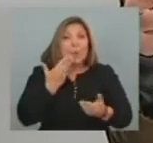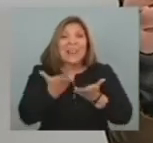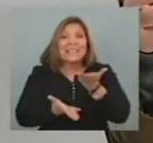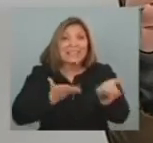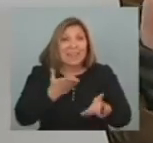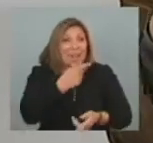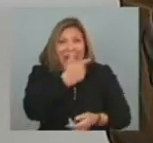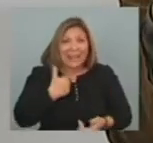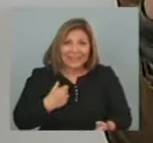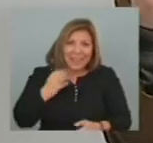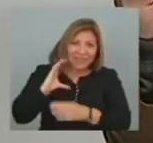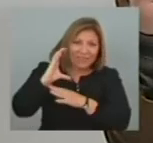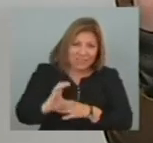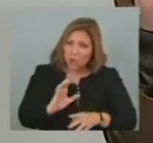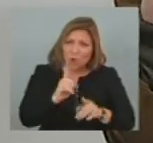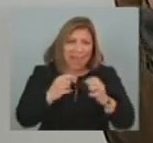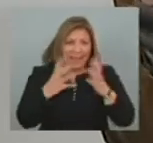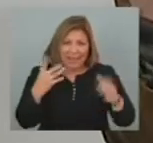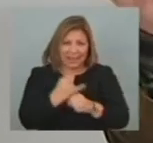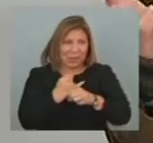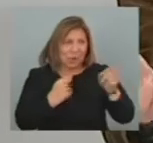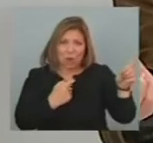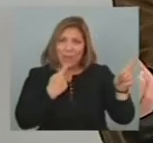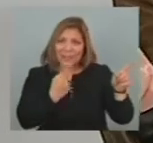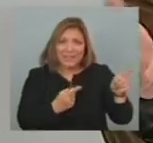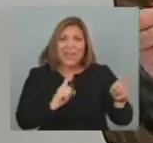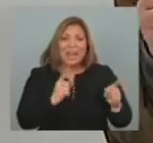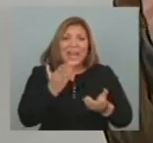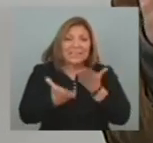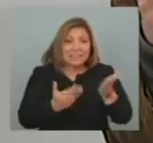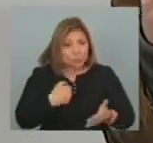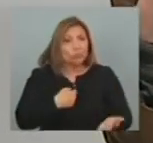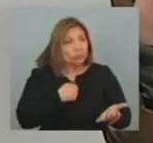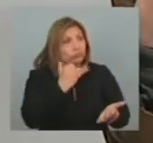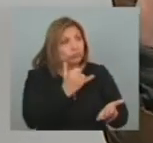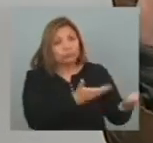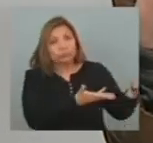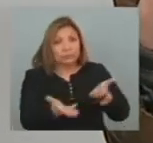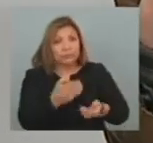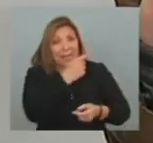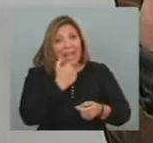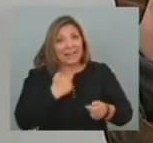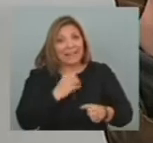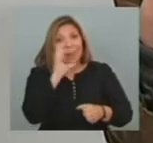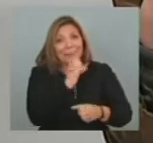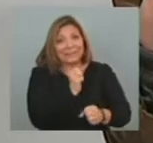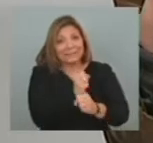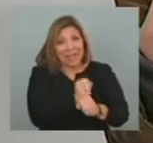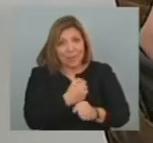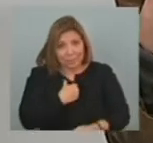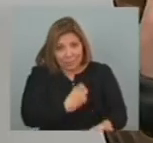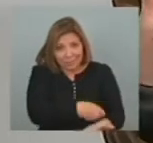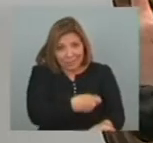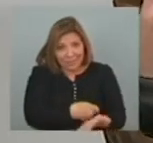invertido Argentina Por eso había Un gran error En una forma De presentar esta visita En realidad Esa demostración De que